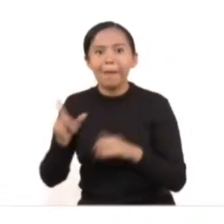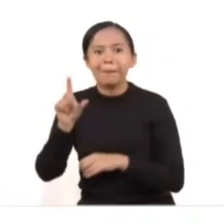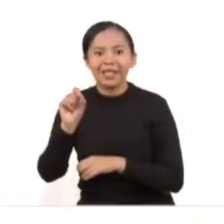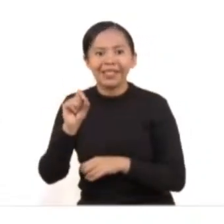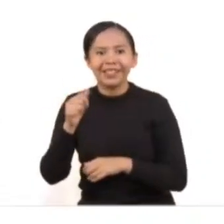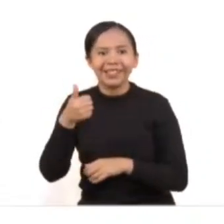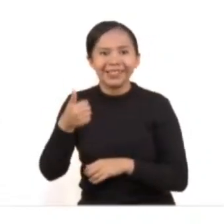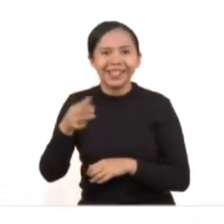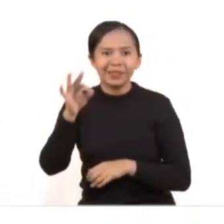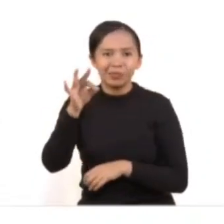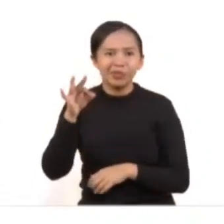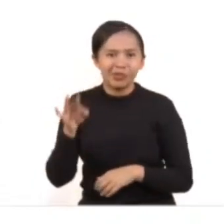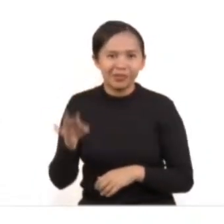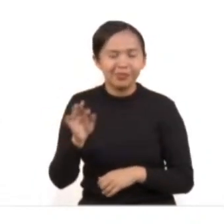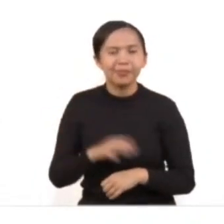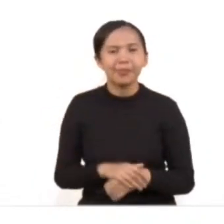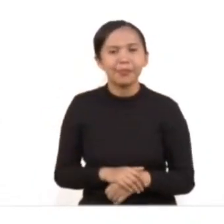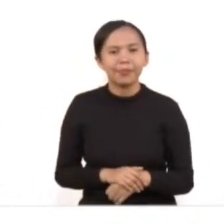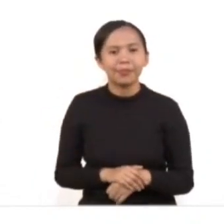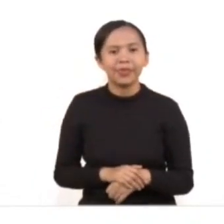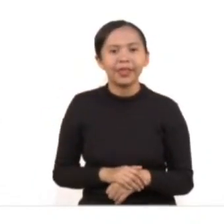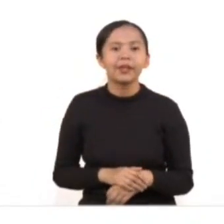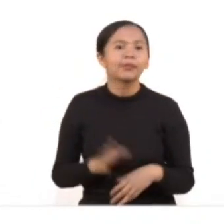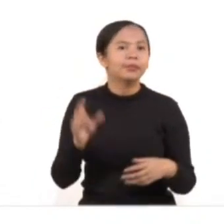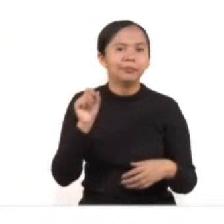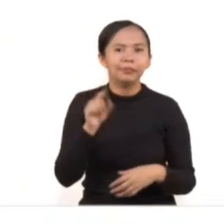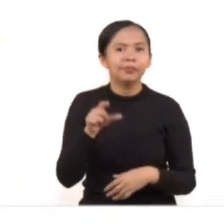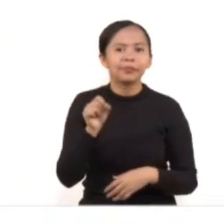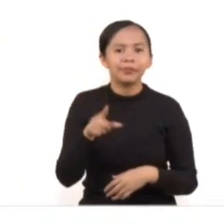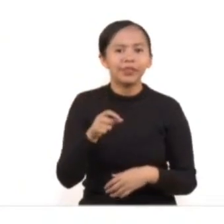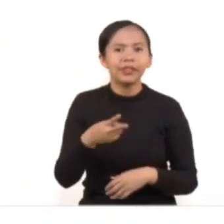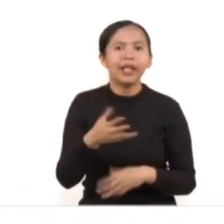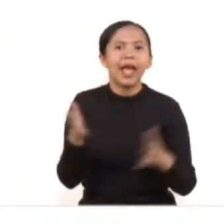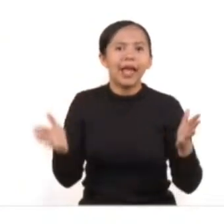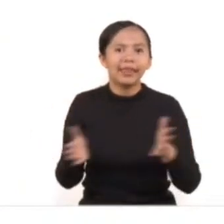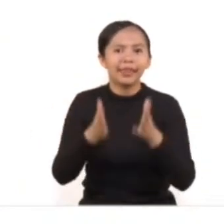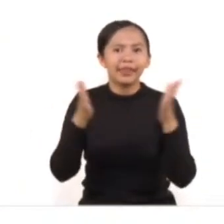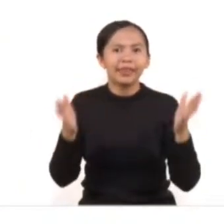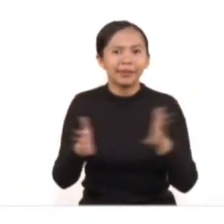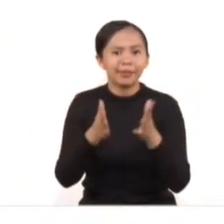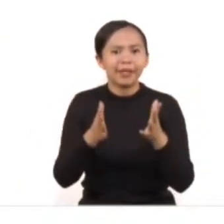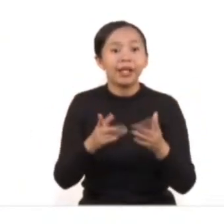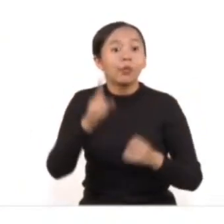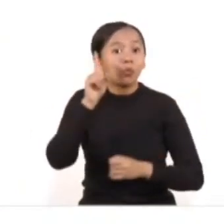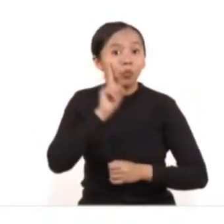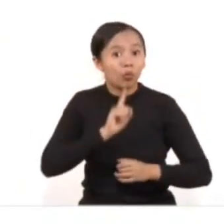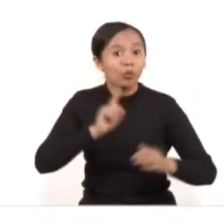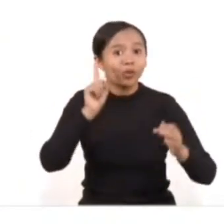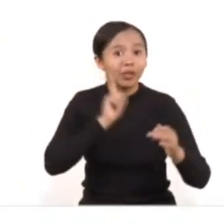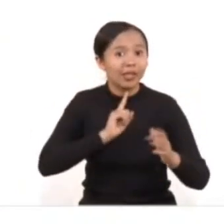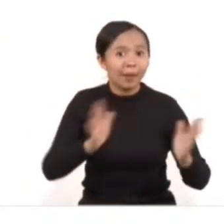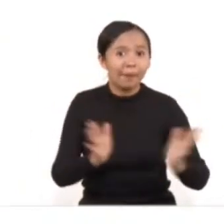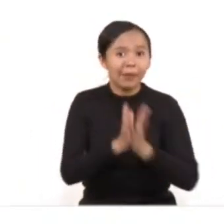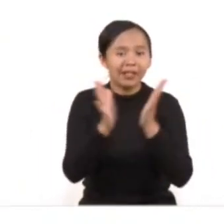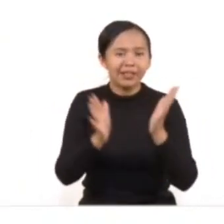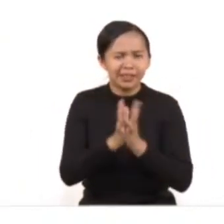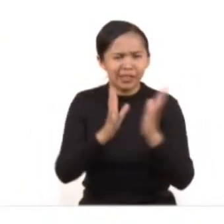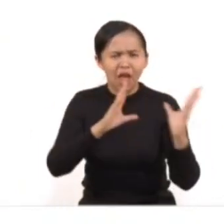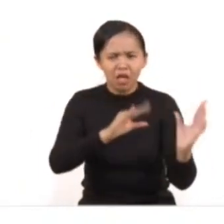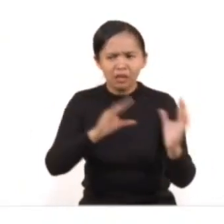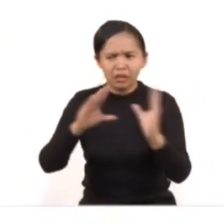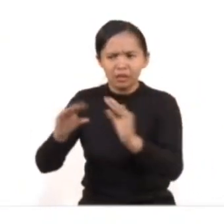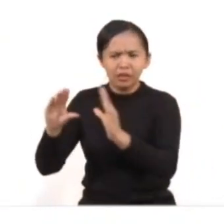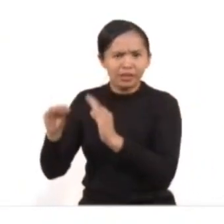en 26 por ciento. En este mismo sentido, se ha impulsado la participación de las mujeres en espacios de enseñanza,